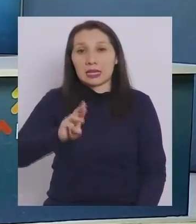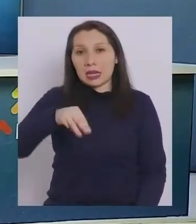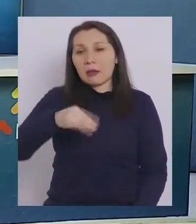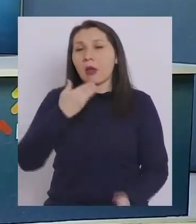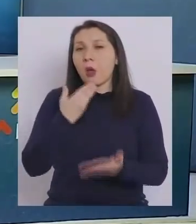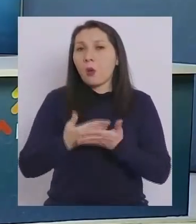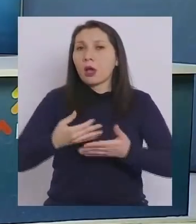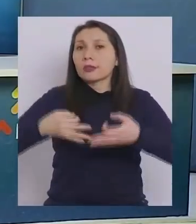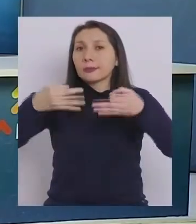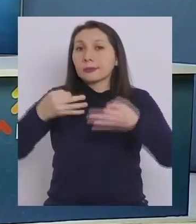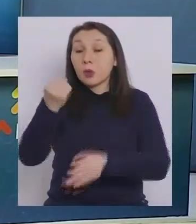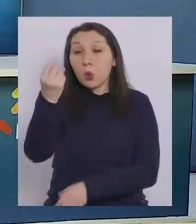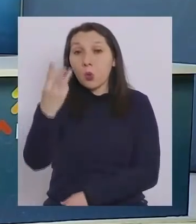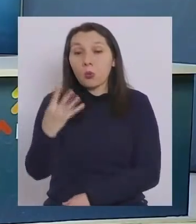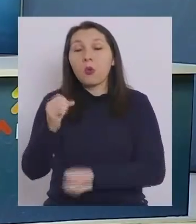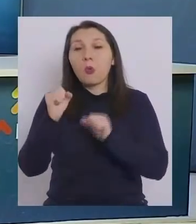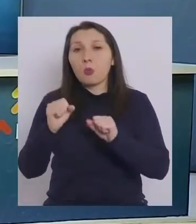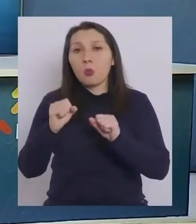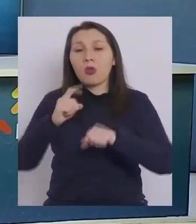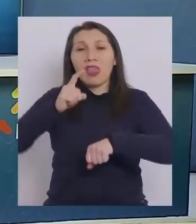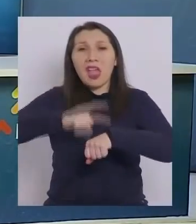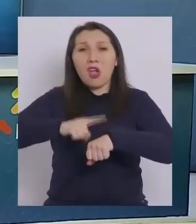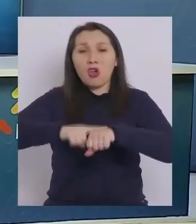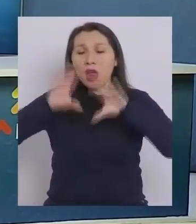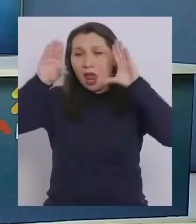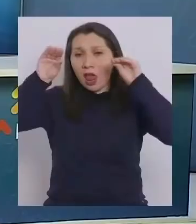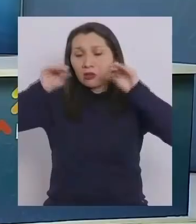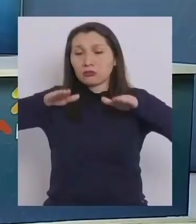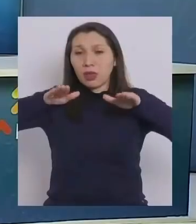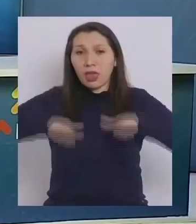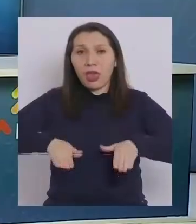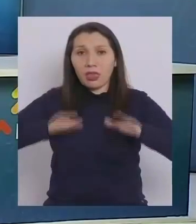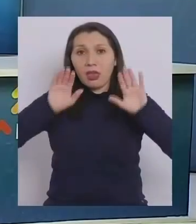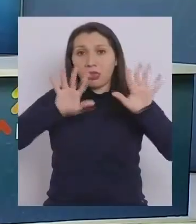la cifra indicada para acortar el horario de toque de queda?